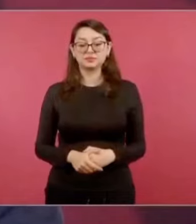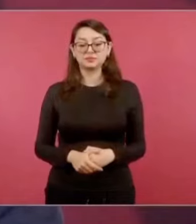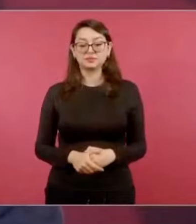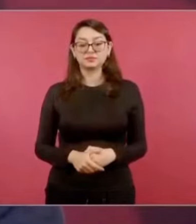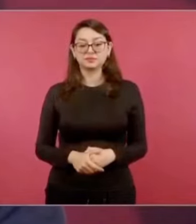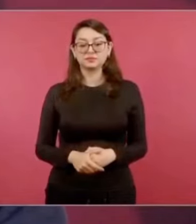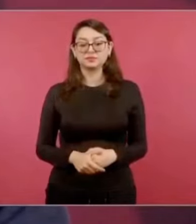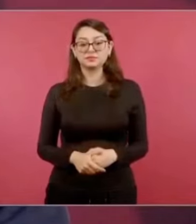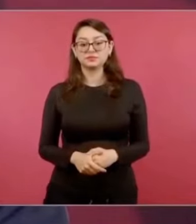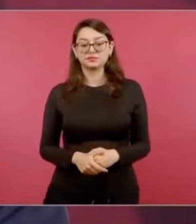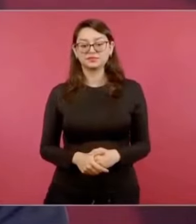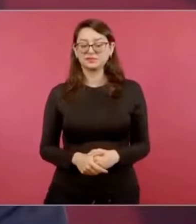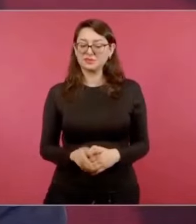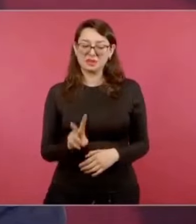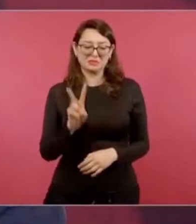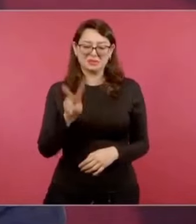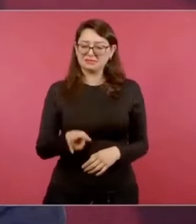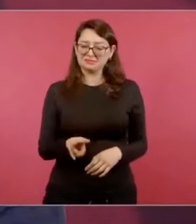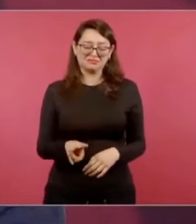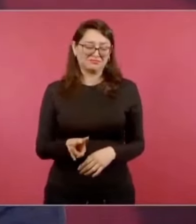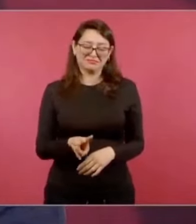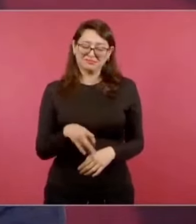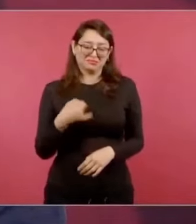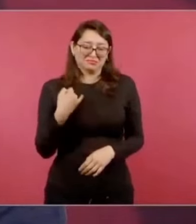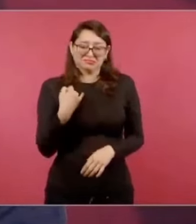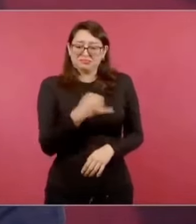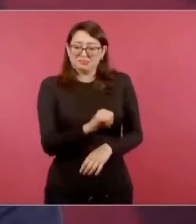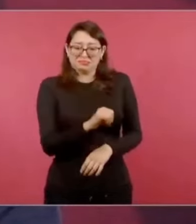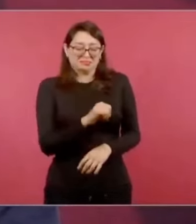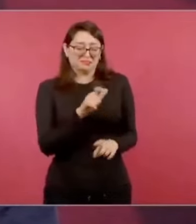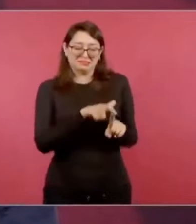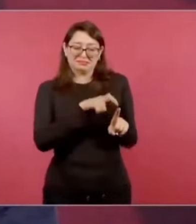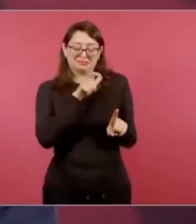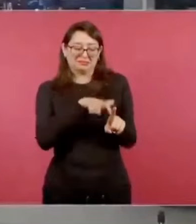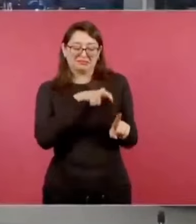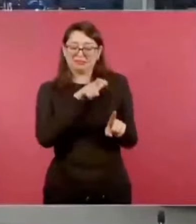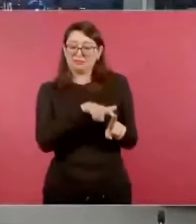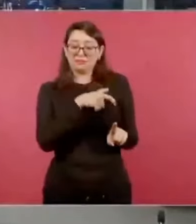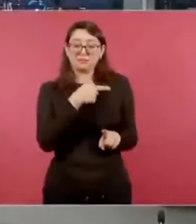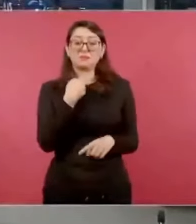hacen el ridículo, sino enseñan el cobre.